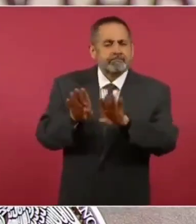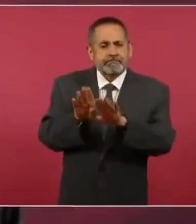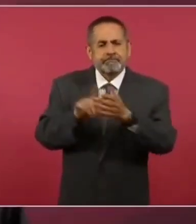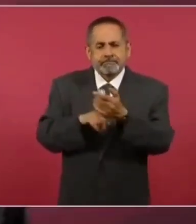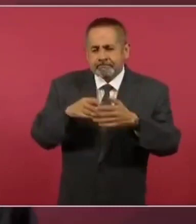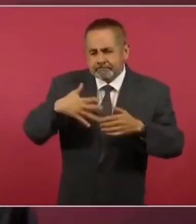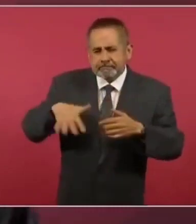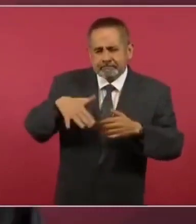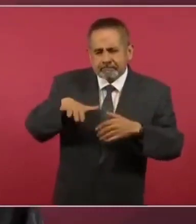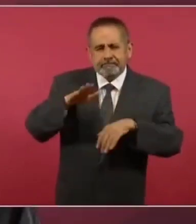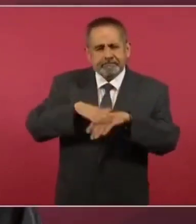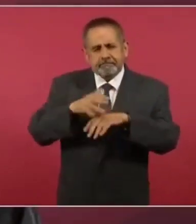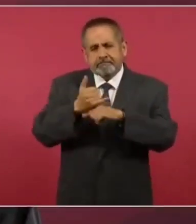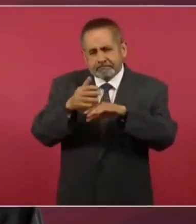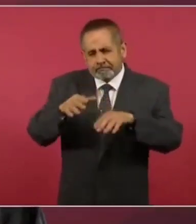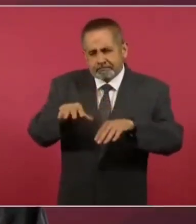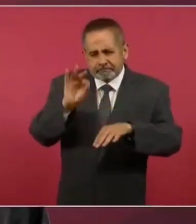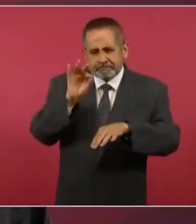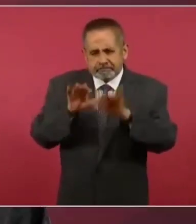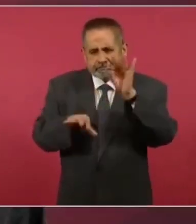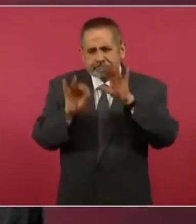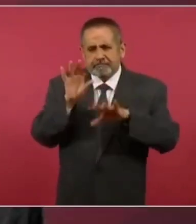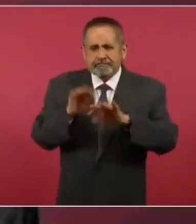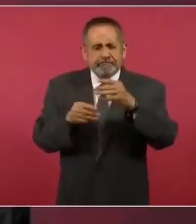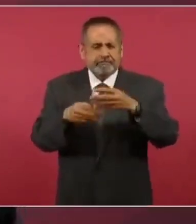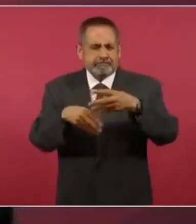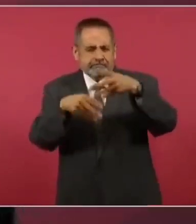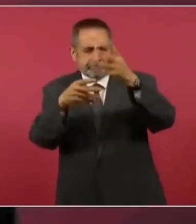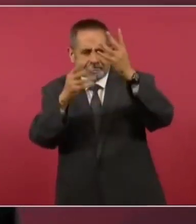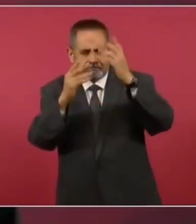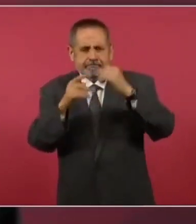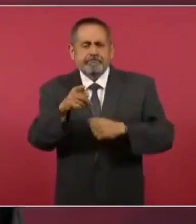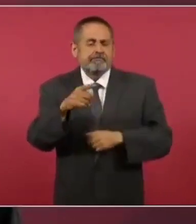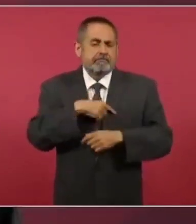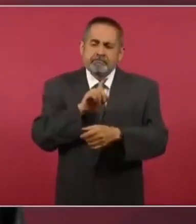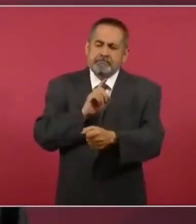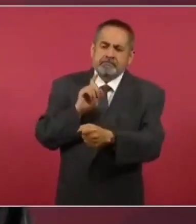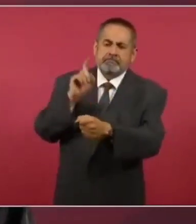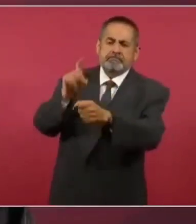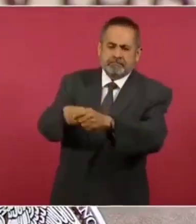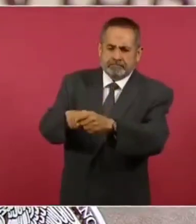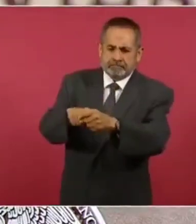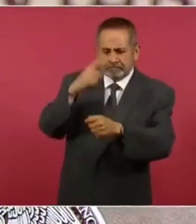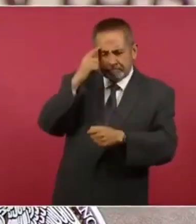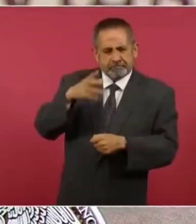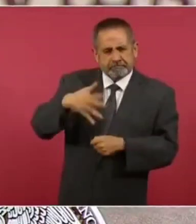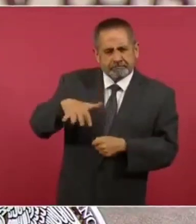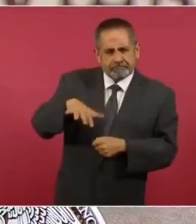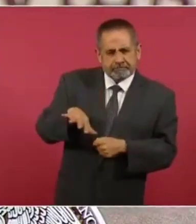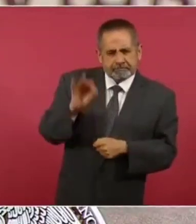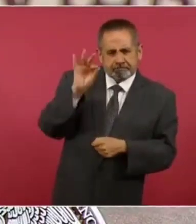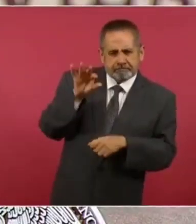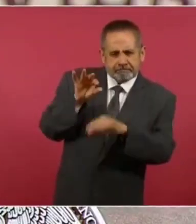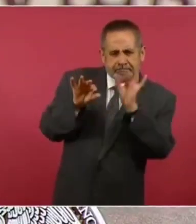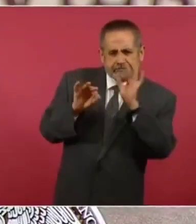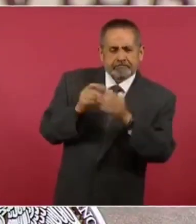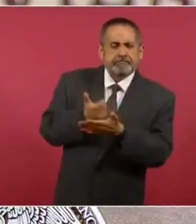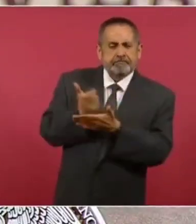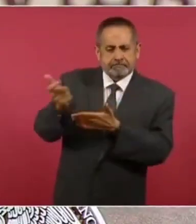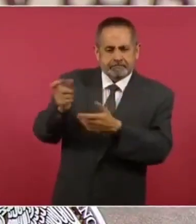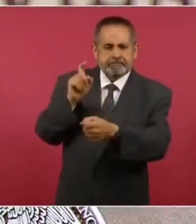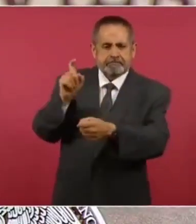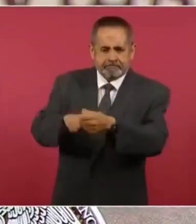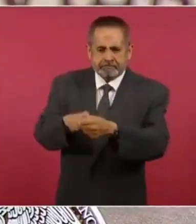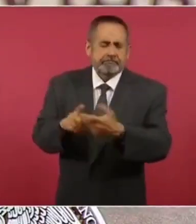la información de la mañanera y pues pueden suscribirse para hacer más búsquedas que